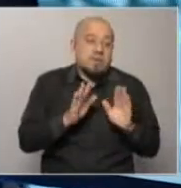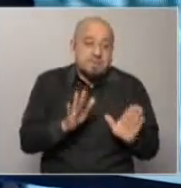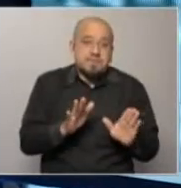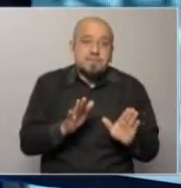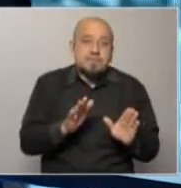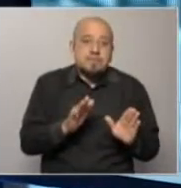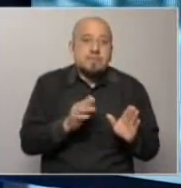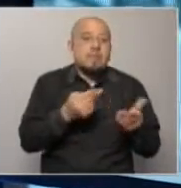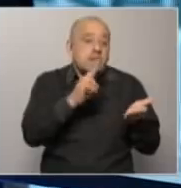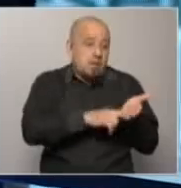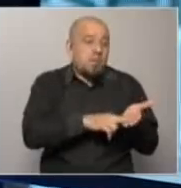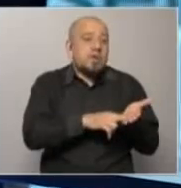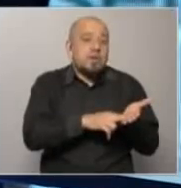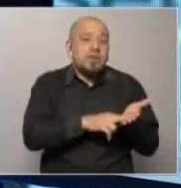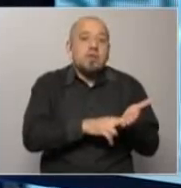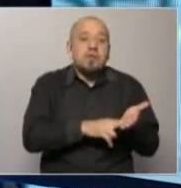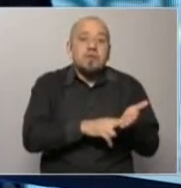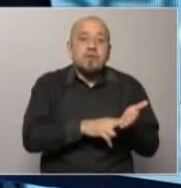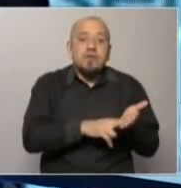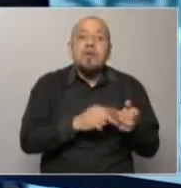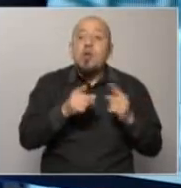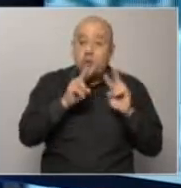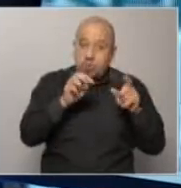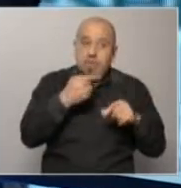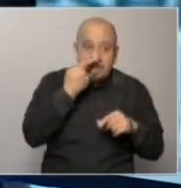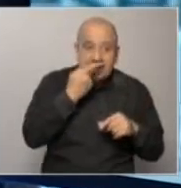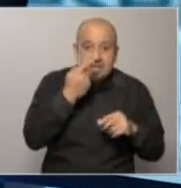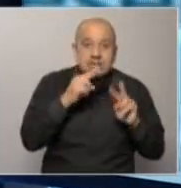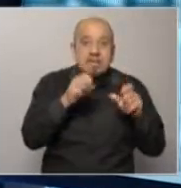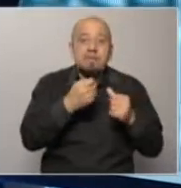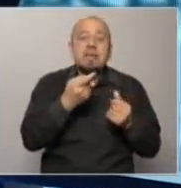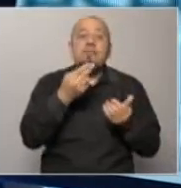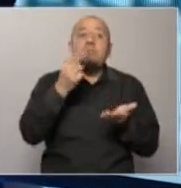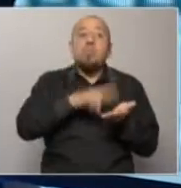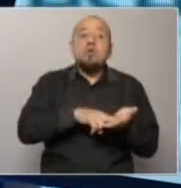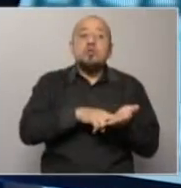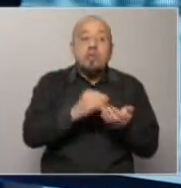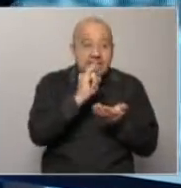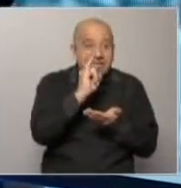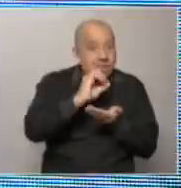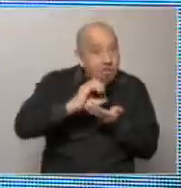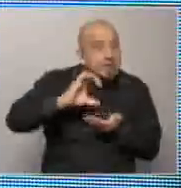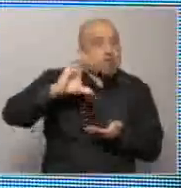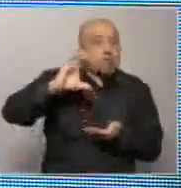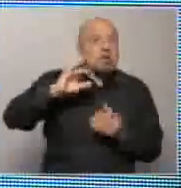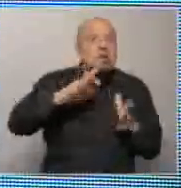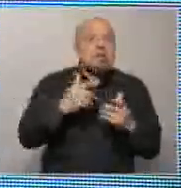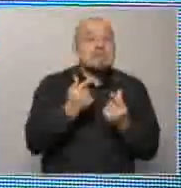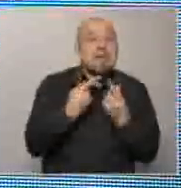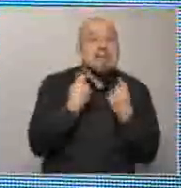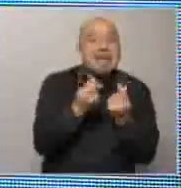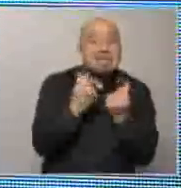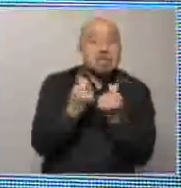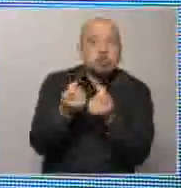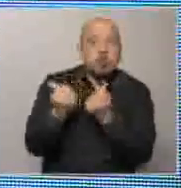poner través del impuesto inflacionario digamos bueno justamente está tocando un tema interesante Santiago que el impuesto inflacionario el impuesto inflacionario que es es el gasto que hace el